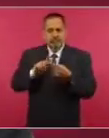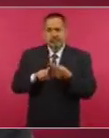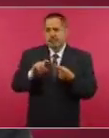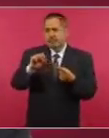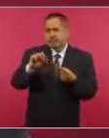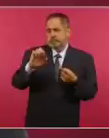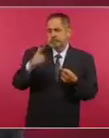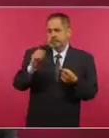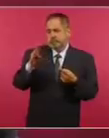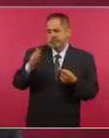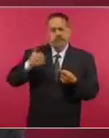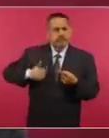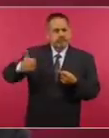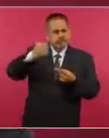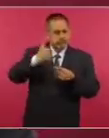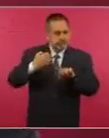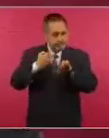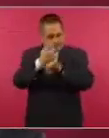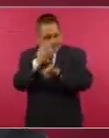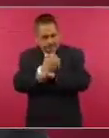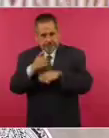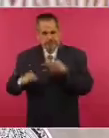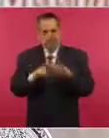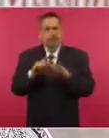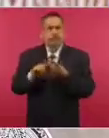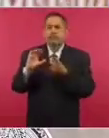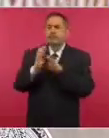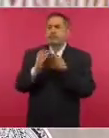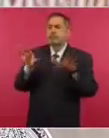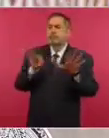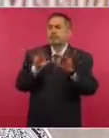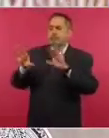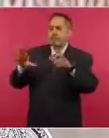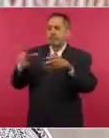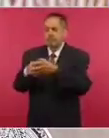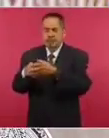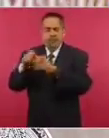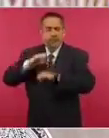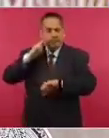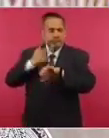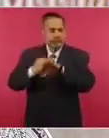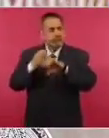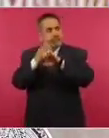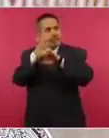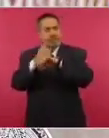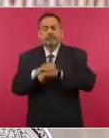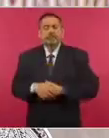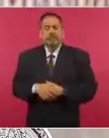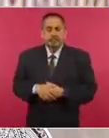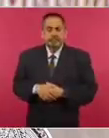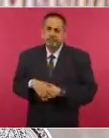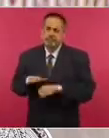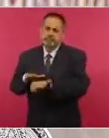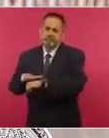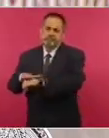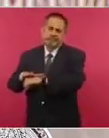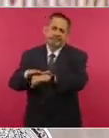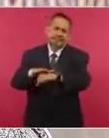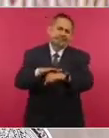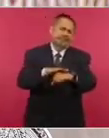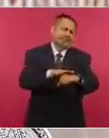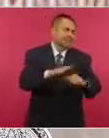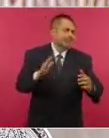Gobernación, cada uno de los estados y comité de ciudadanos de carácter estatal. Se invitará al pueblo a que se sume a este ejercicio